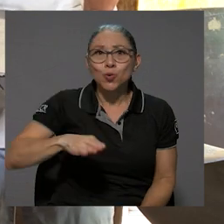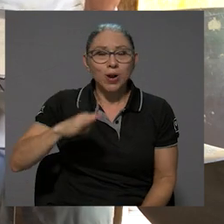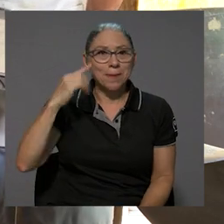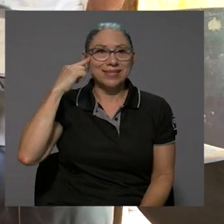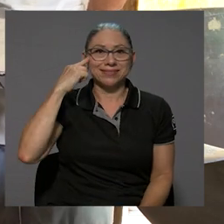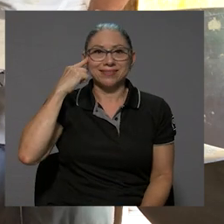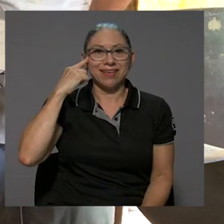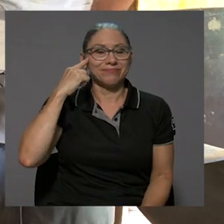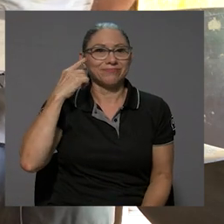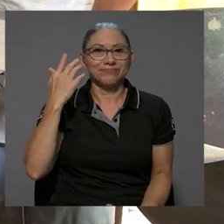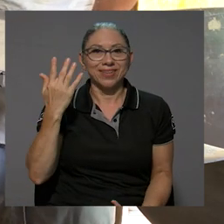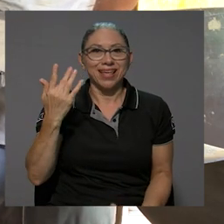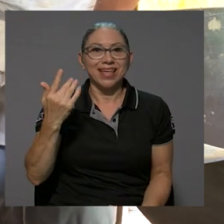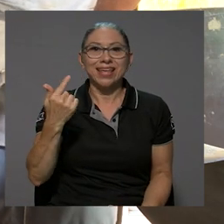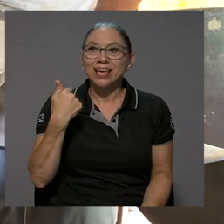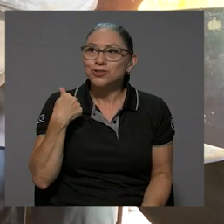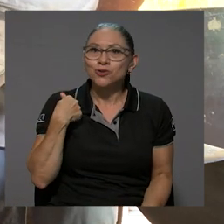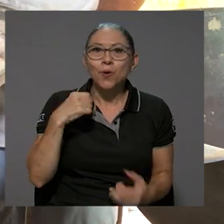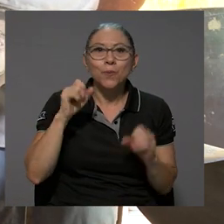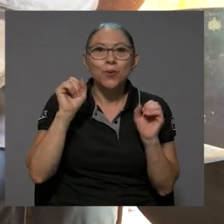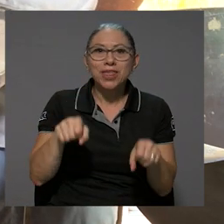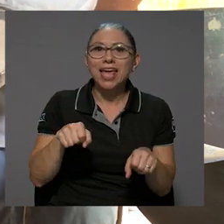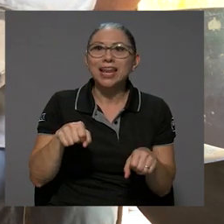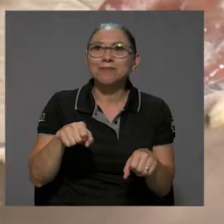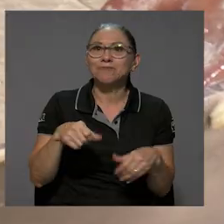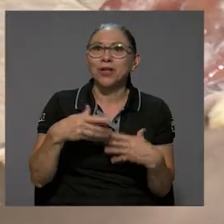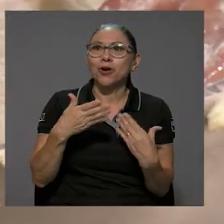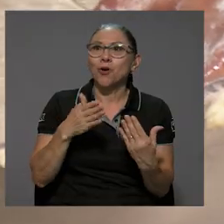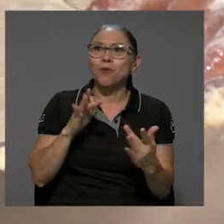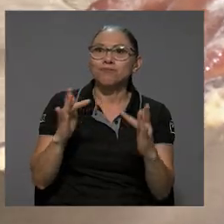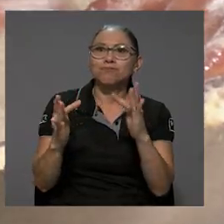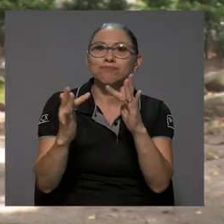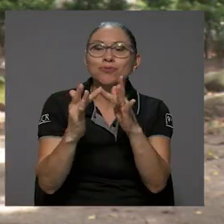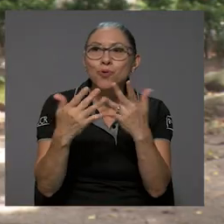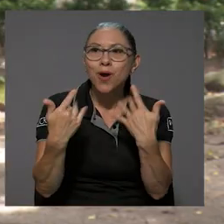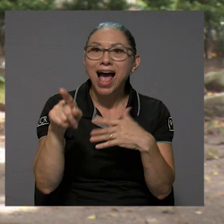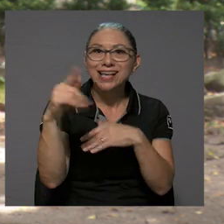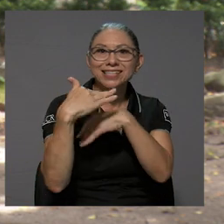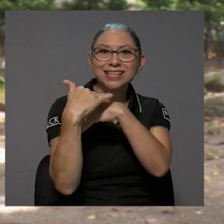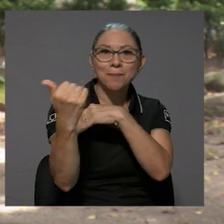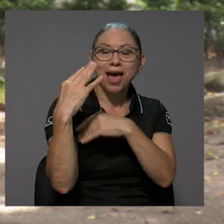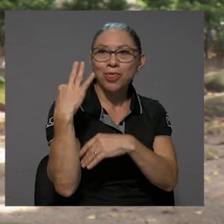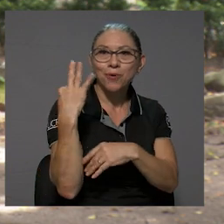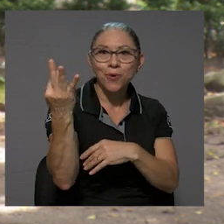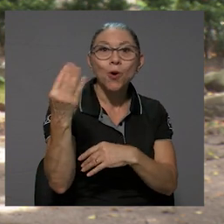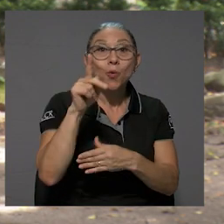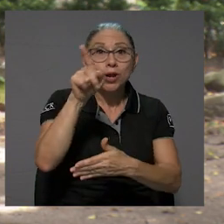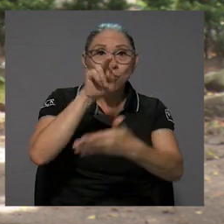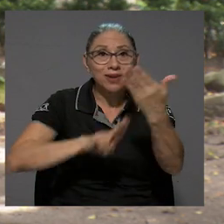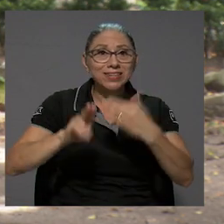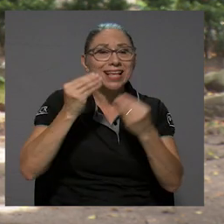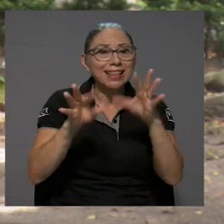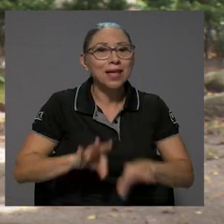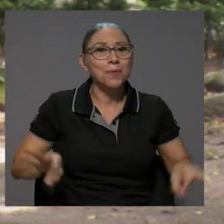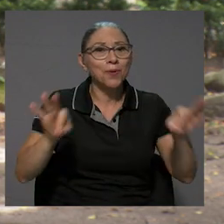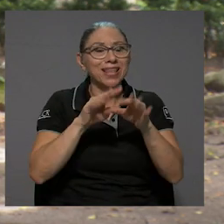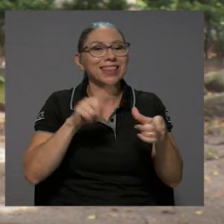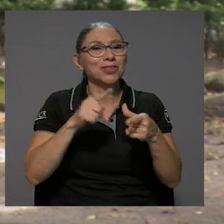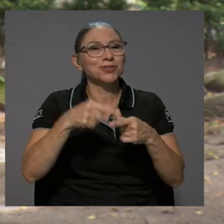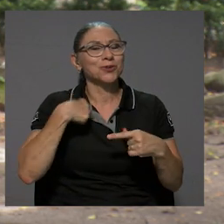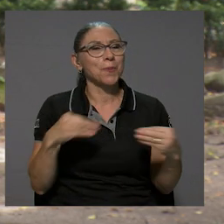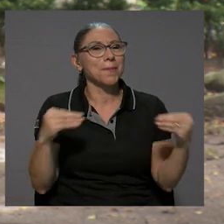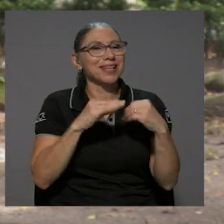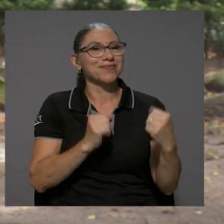pensé llegar yo a ese llamado, ¿verdad? Una universidad tan importante para nosotros y esto me hace ser más